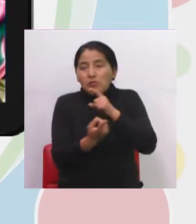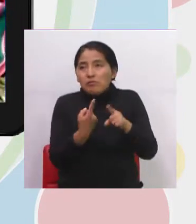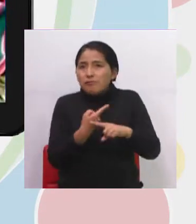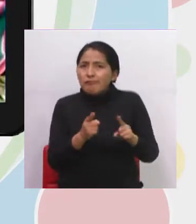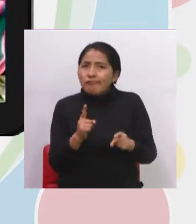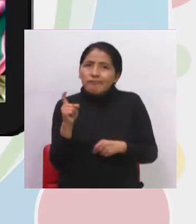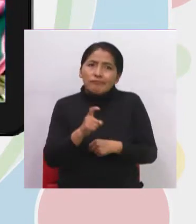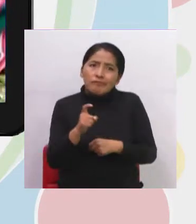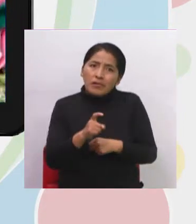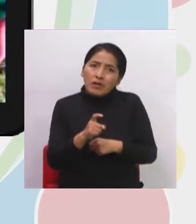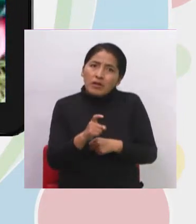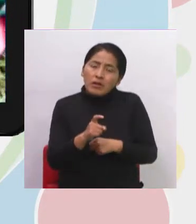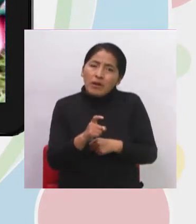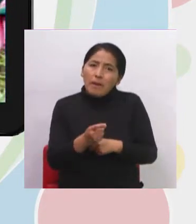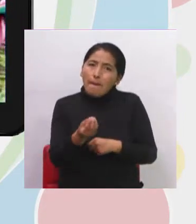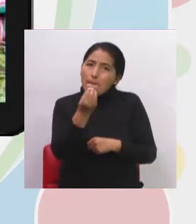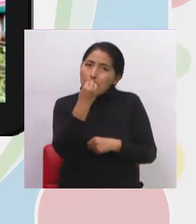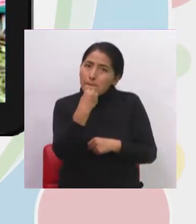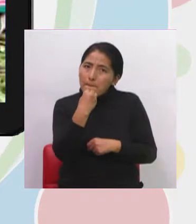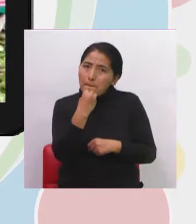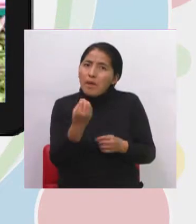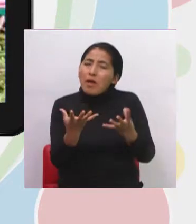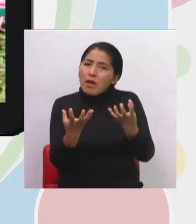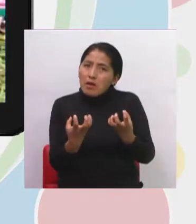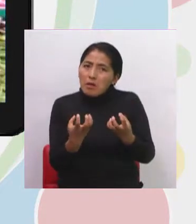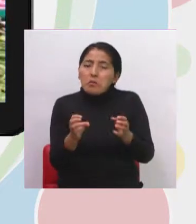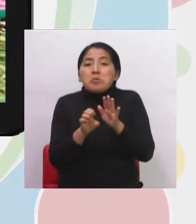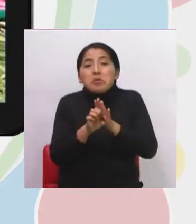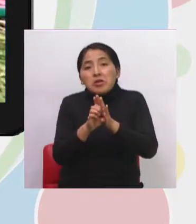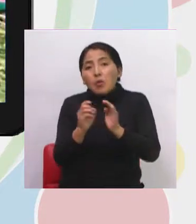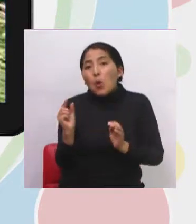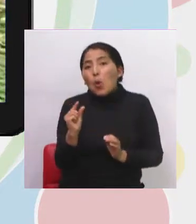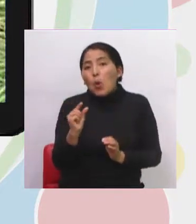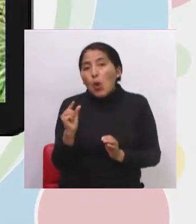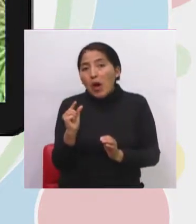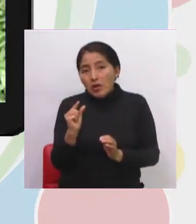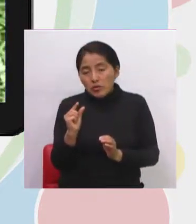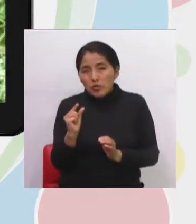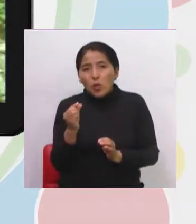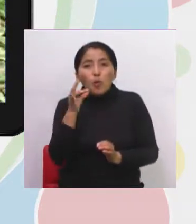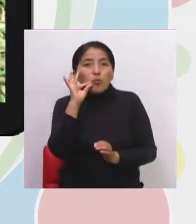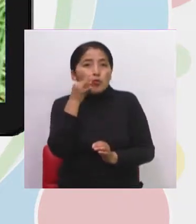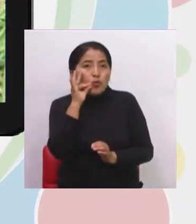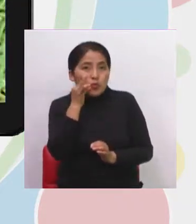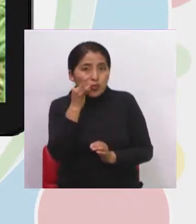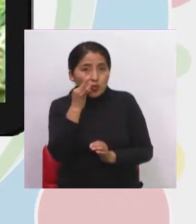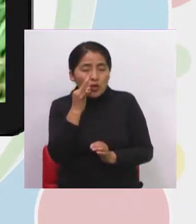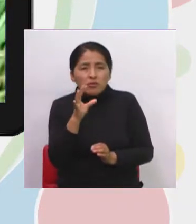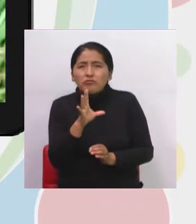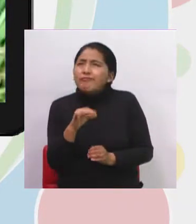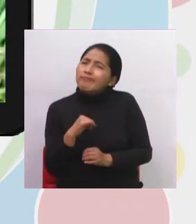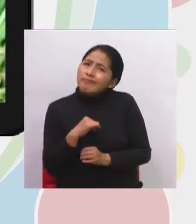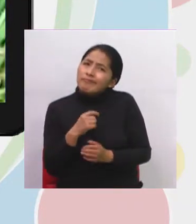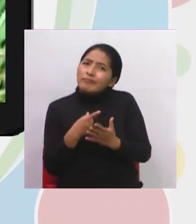también alimentarme y quería arroz, por ejemplo. Quería frutas, por ejemplo. Entonces, ¿qué es lo que yo tenía que